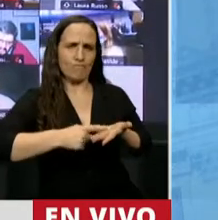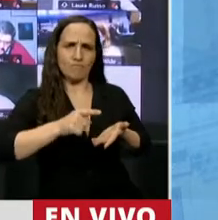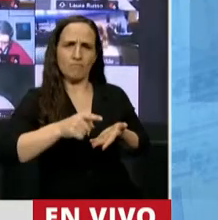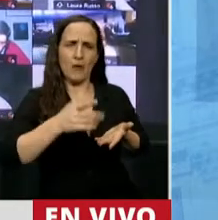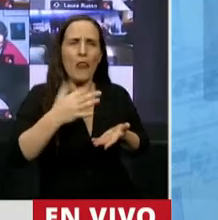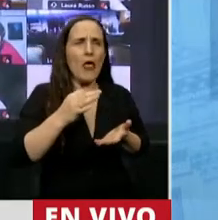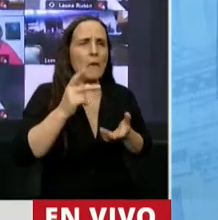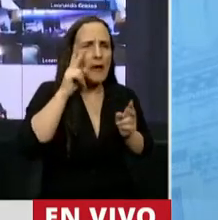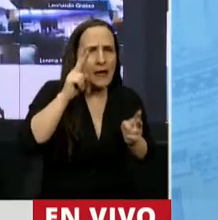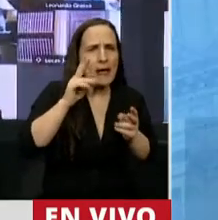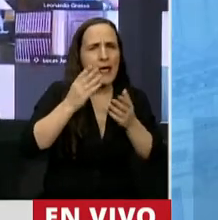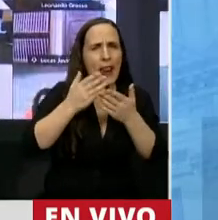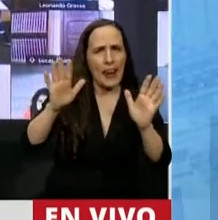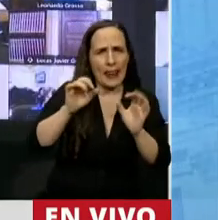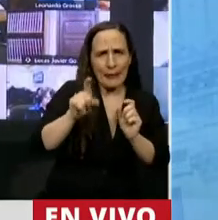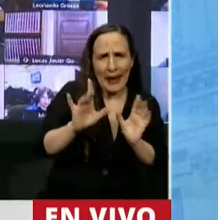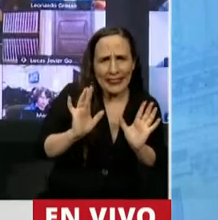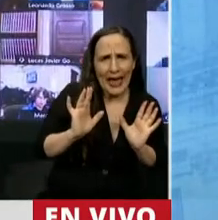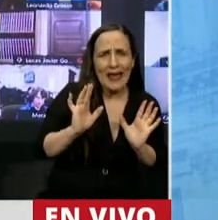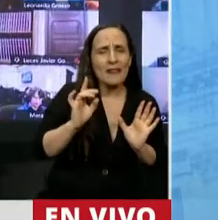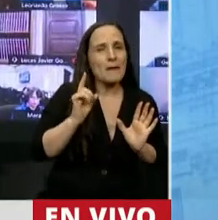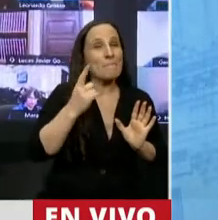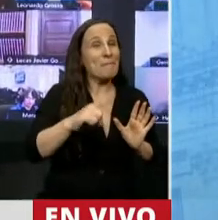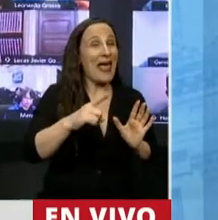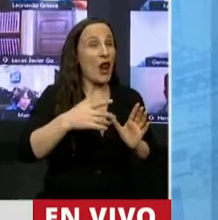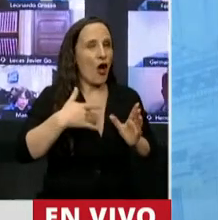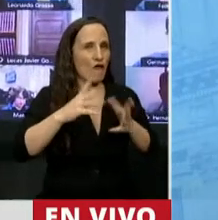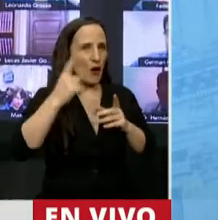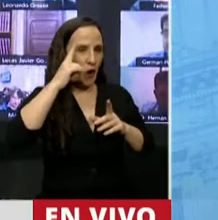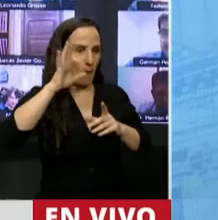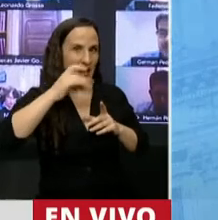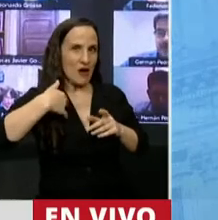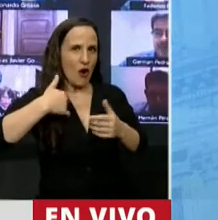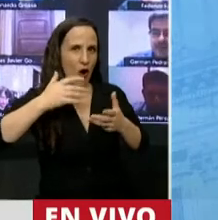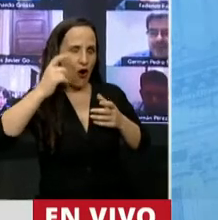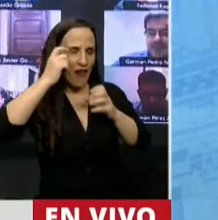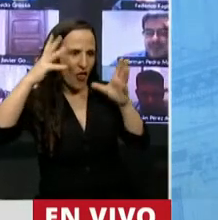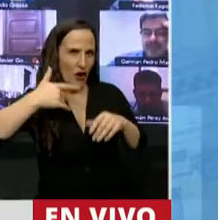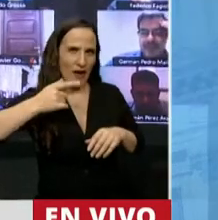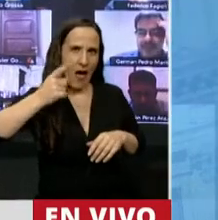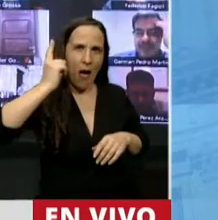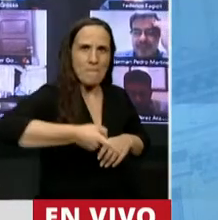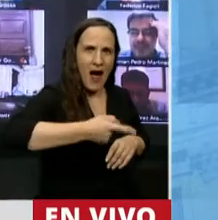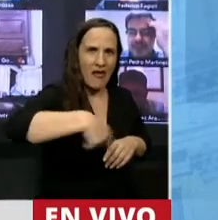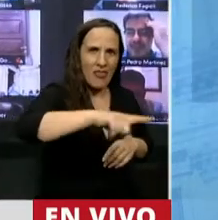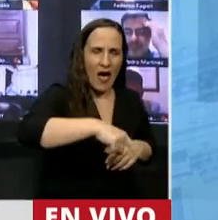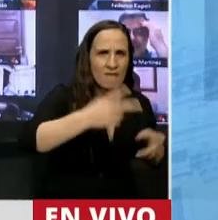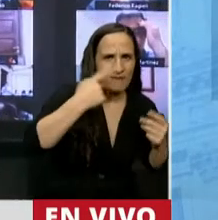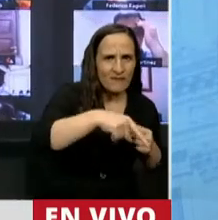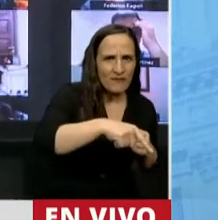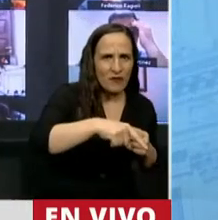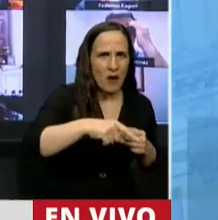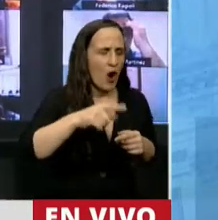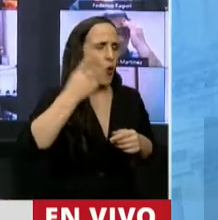libertad, pero de ninguna manera tiene que imponerse el relato único. Y